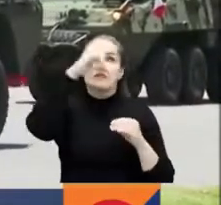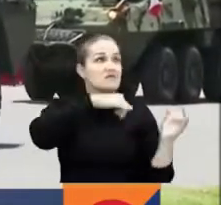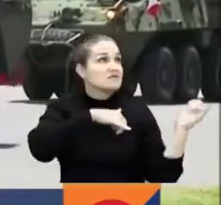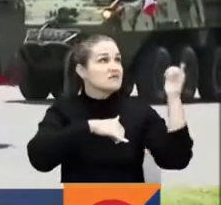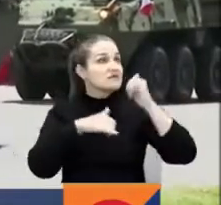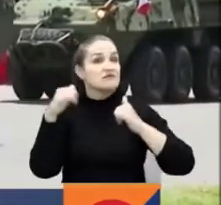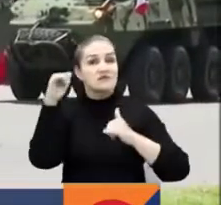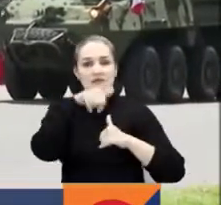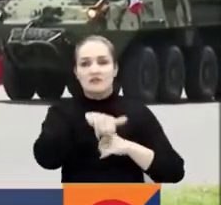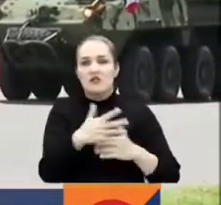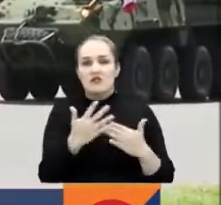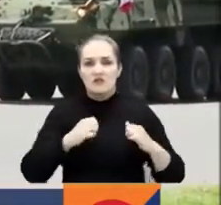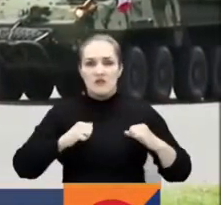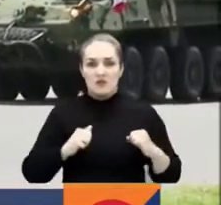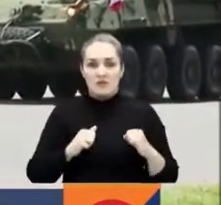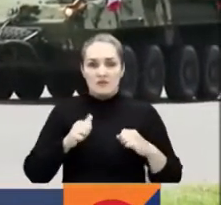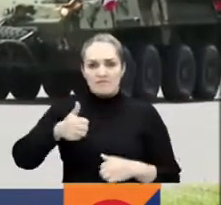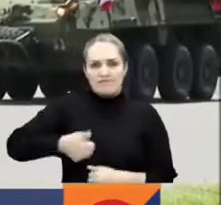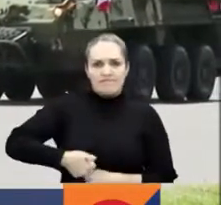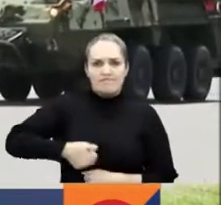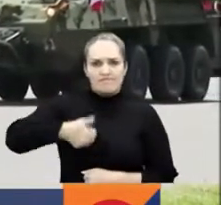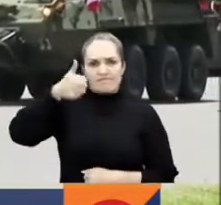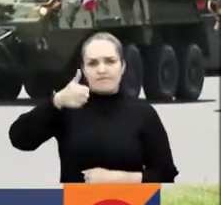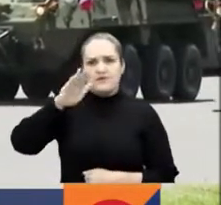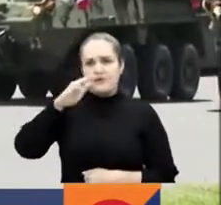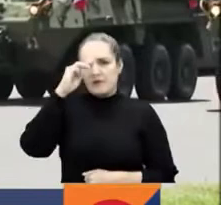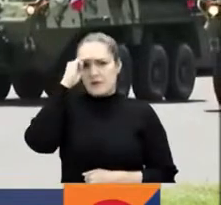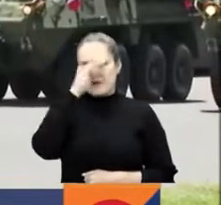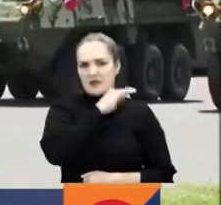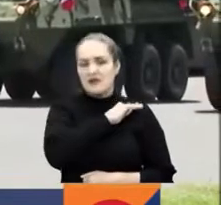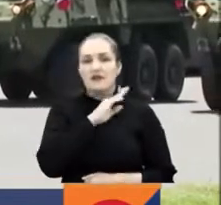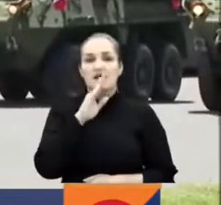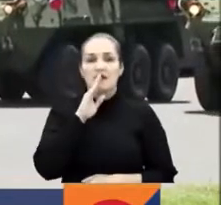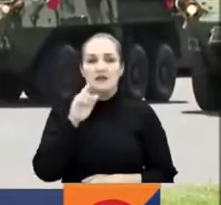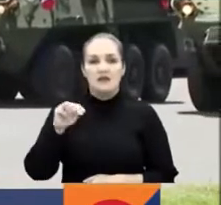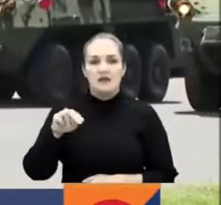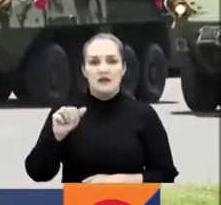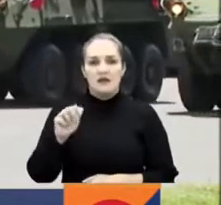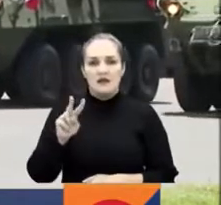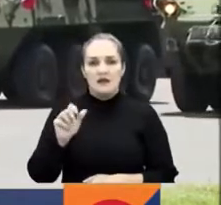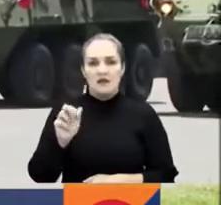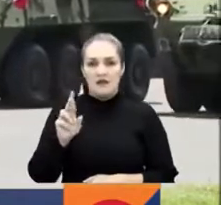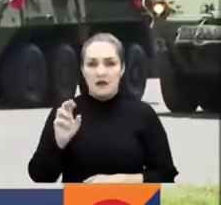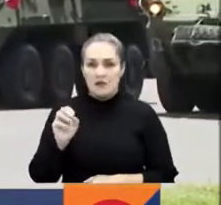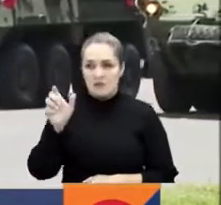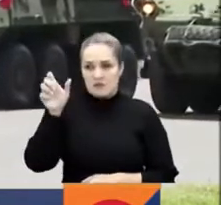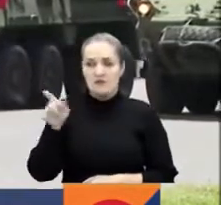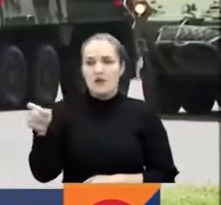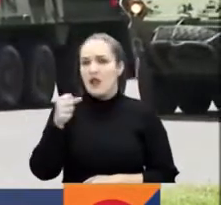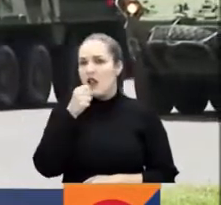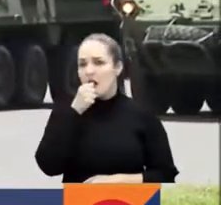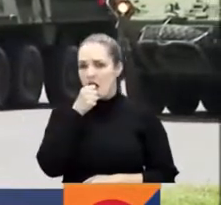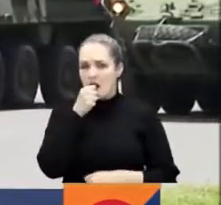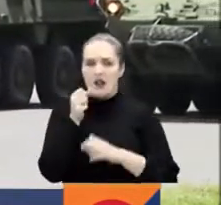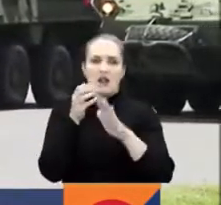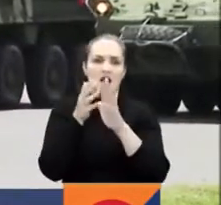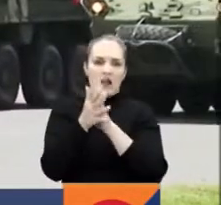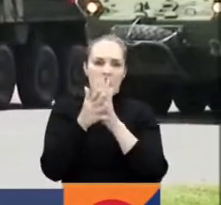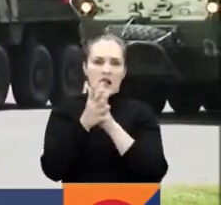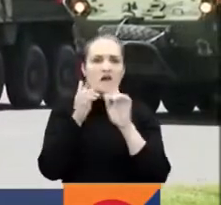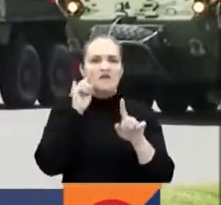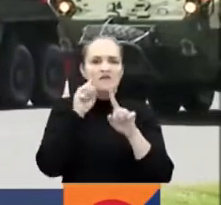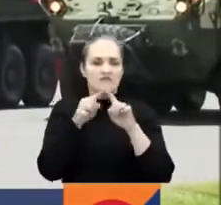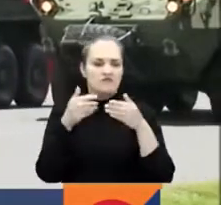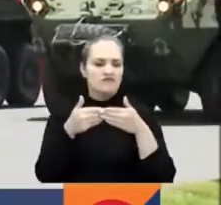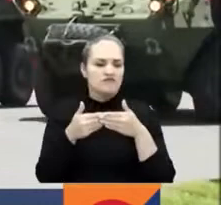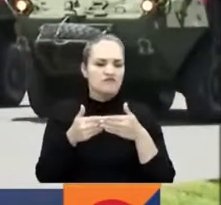el general Luis Fernando Navarro, el comandante de las Fuerzas Militares, fue uno de los pocos que ha hablado inicialmente para darle apertura a todo